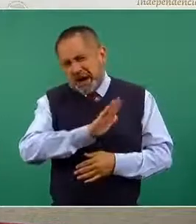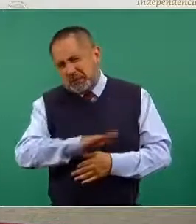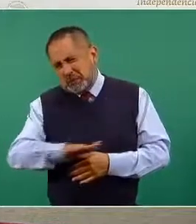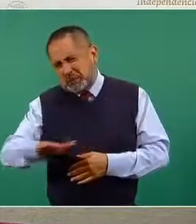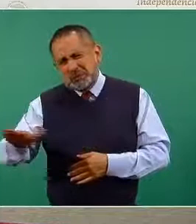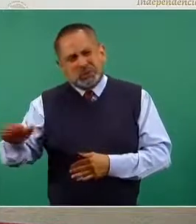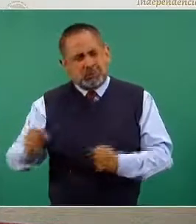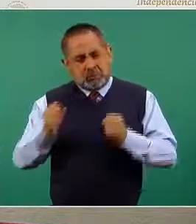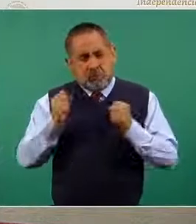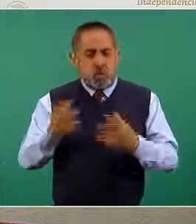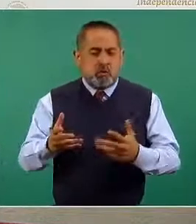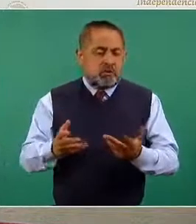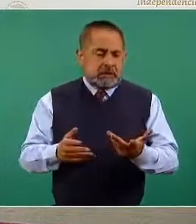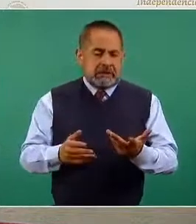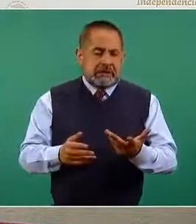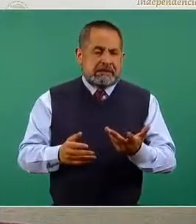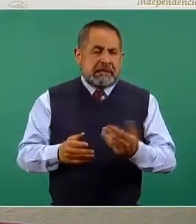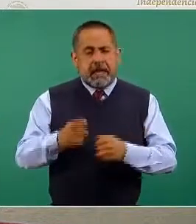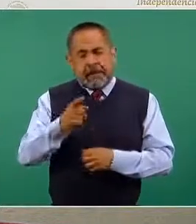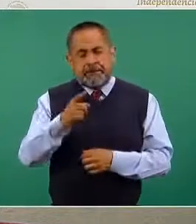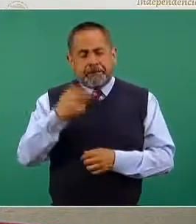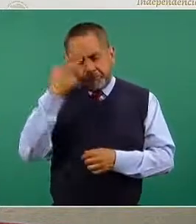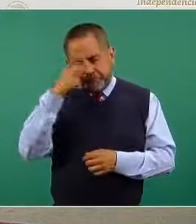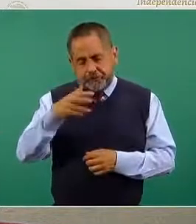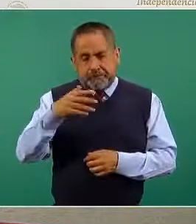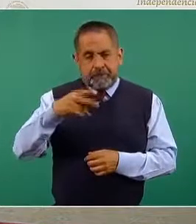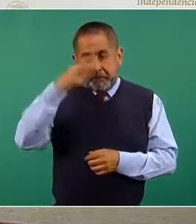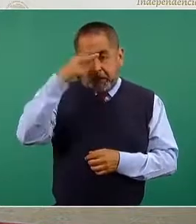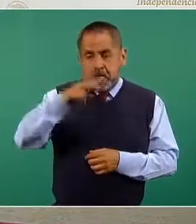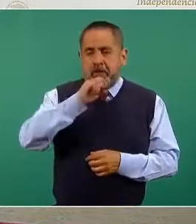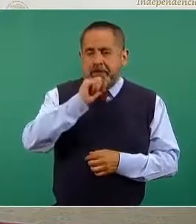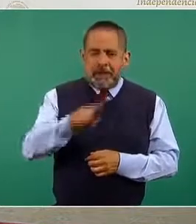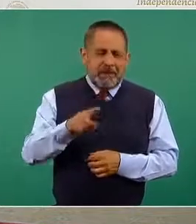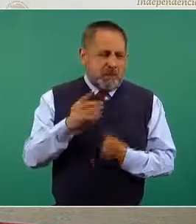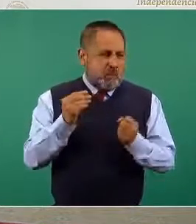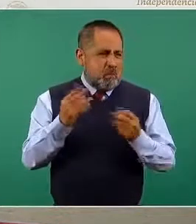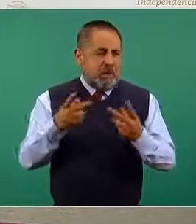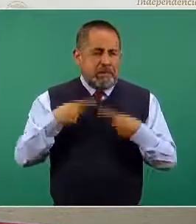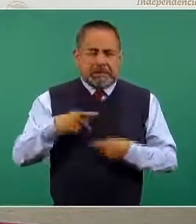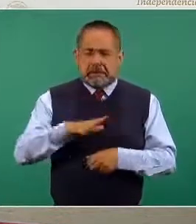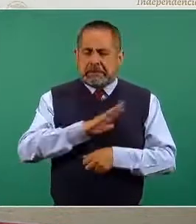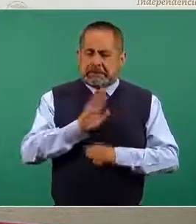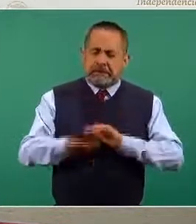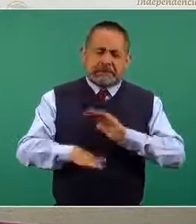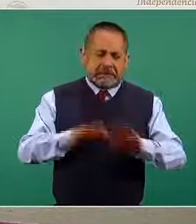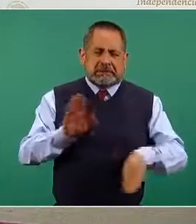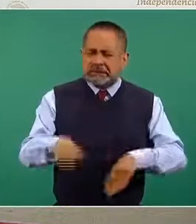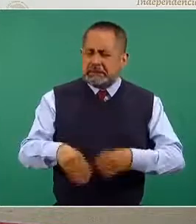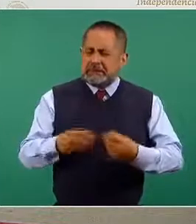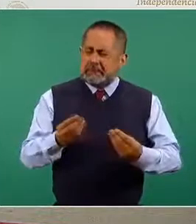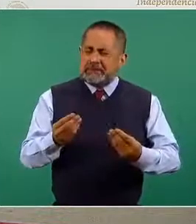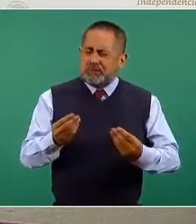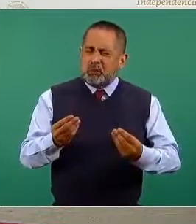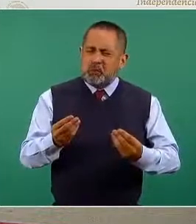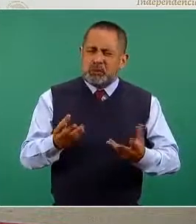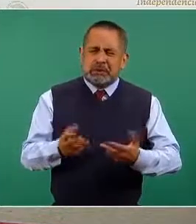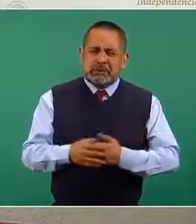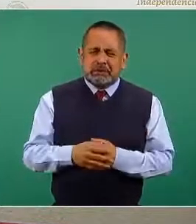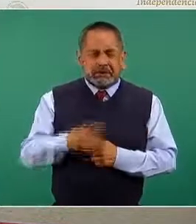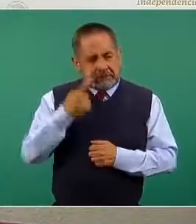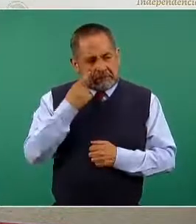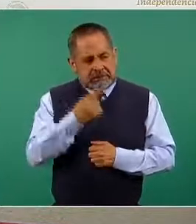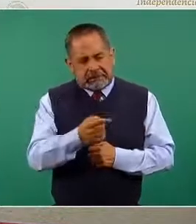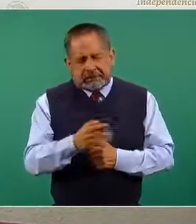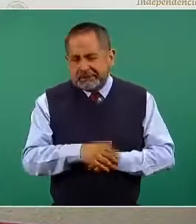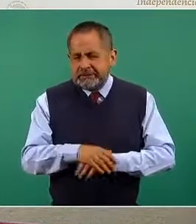virus. Evidentemente, nuestro país también ha sido golpeado por este resultado,